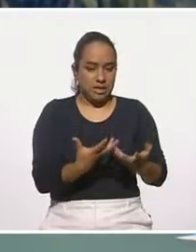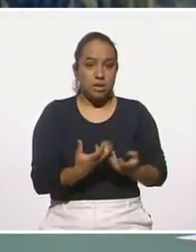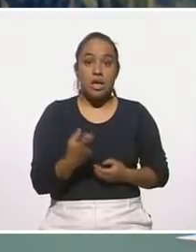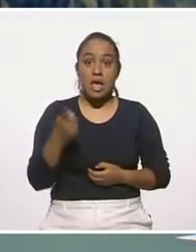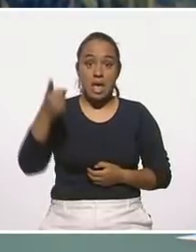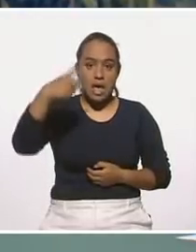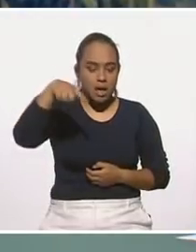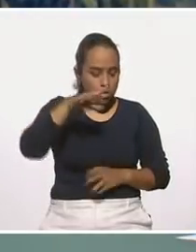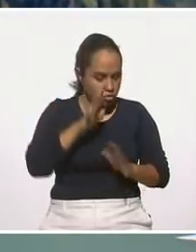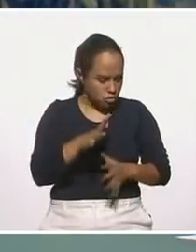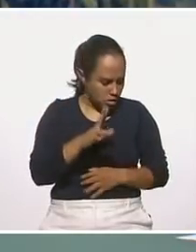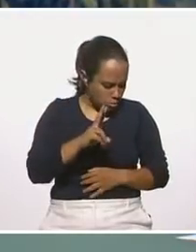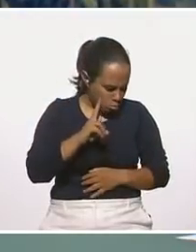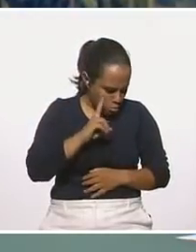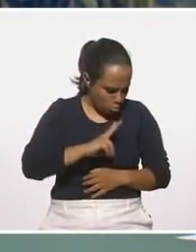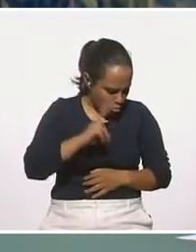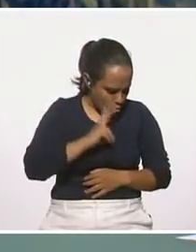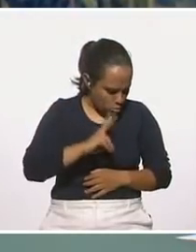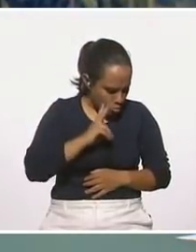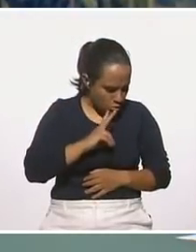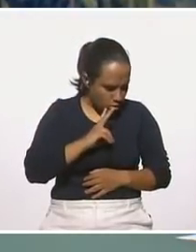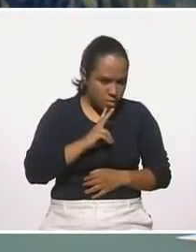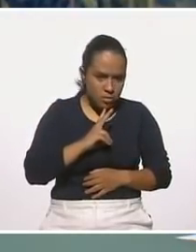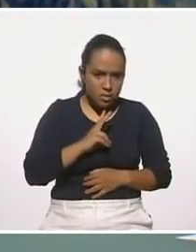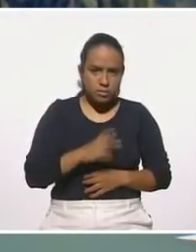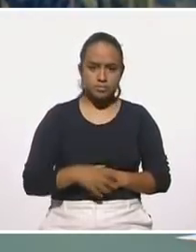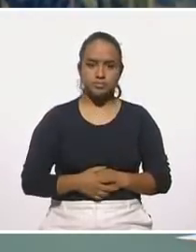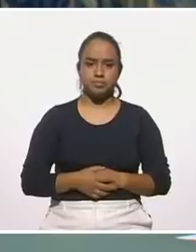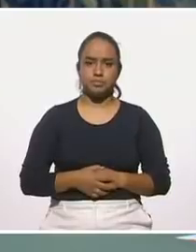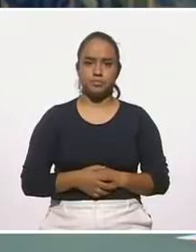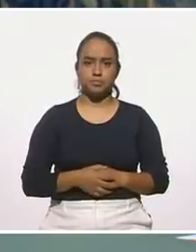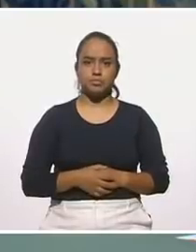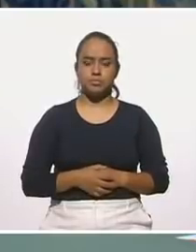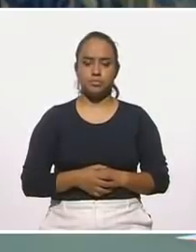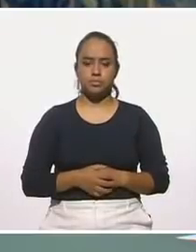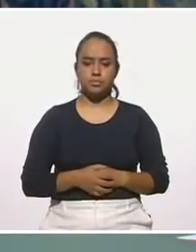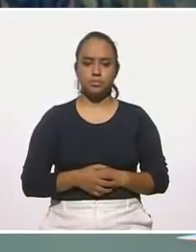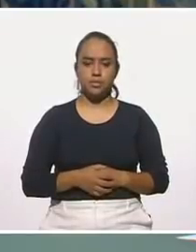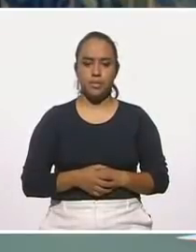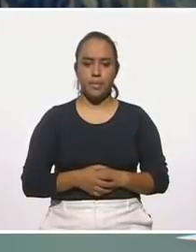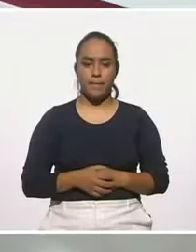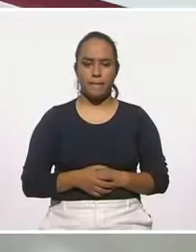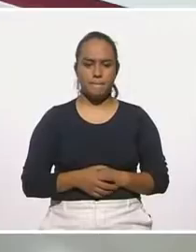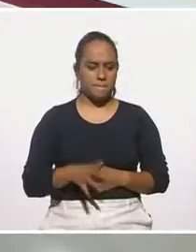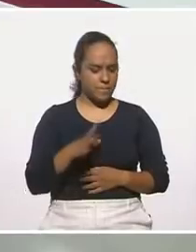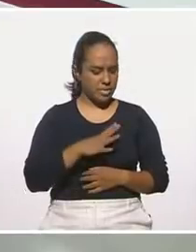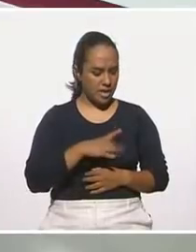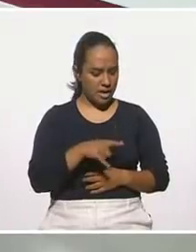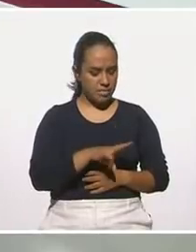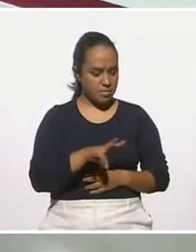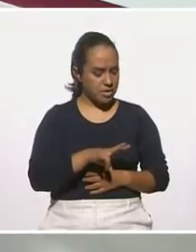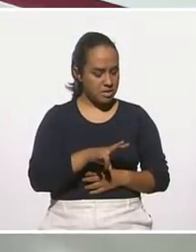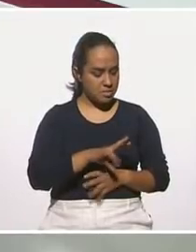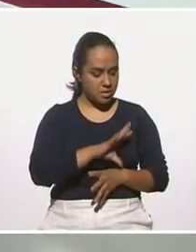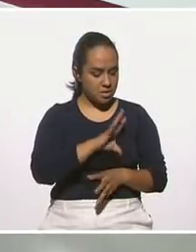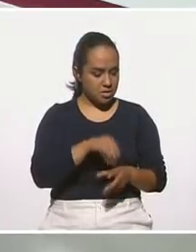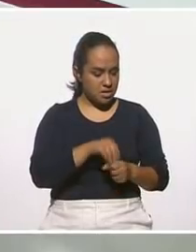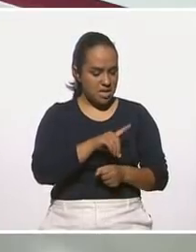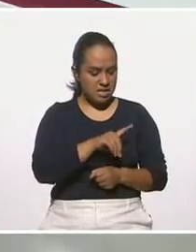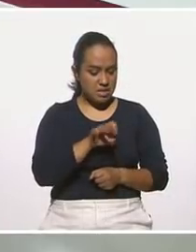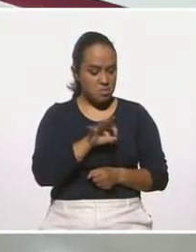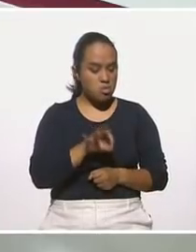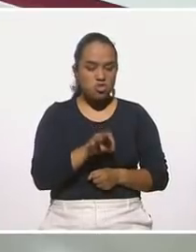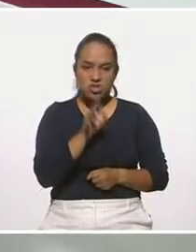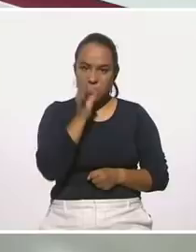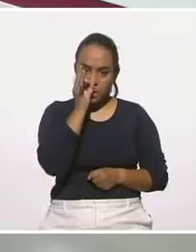comprobaron que se, no se, obtiene todas sus propiedades casi al 100%. Ok.